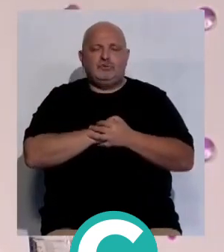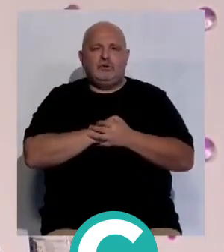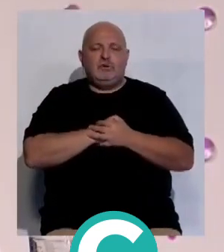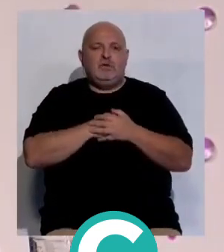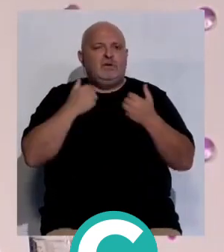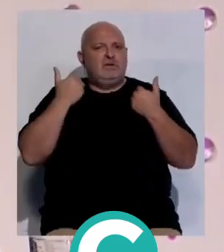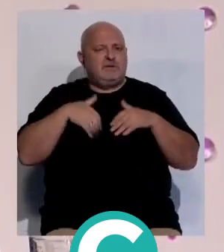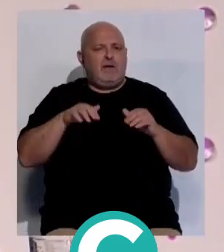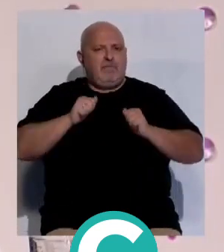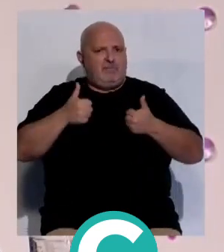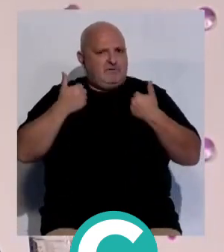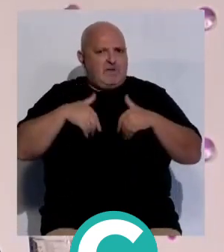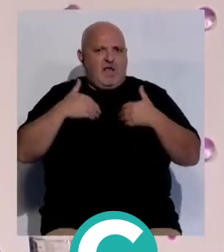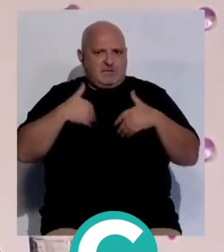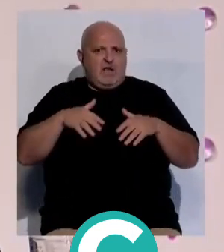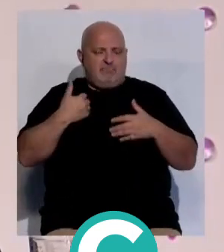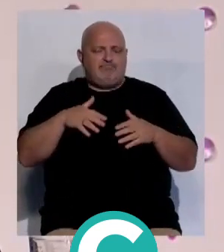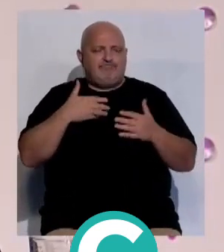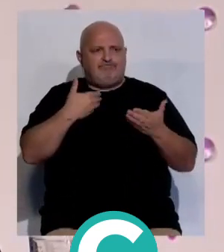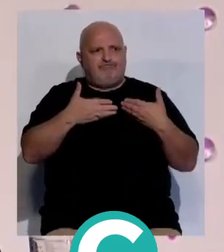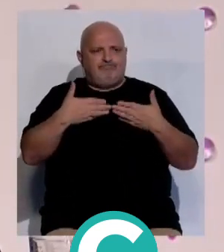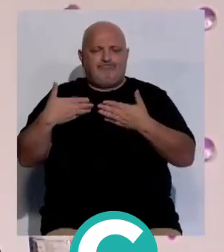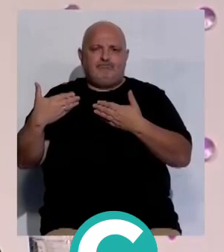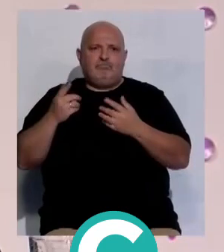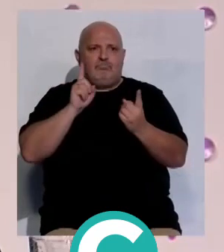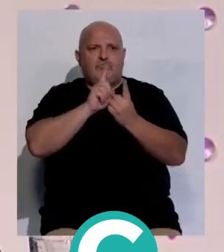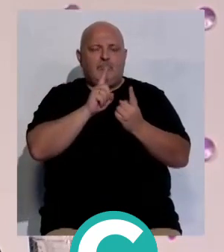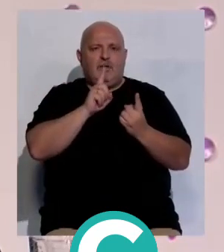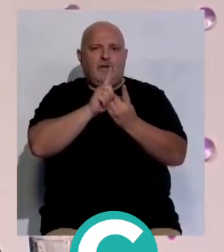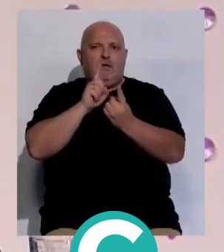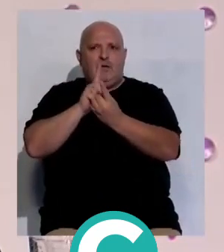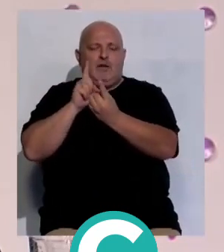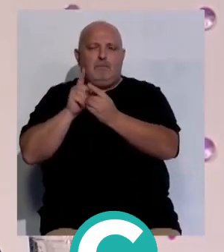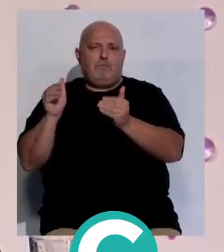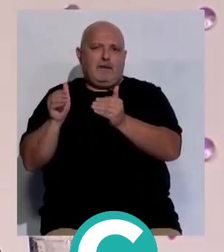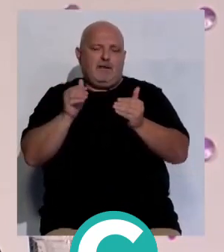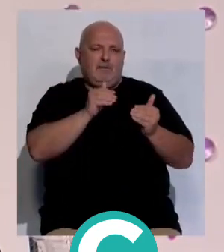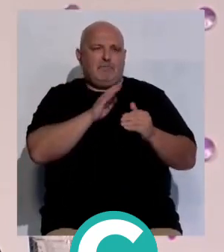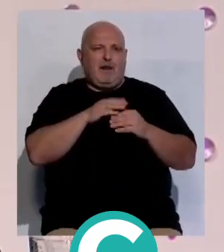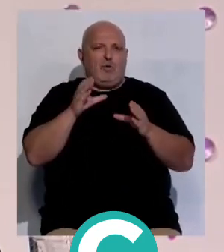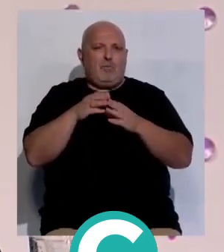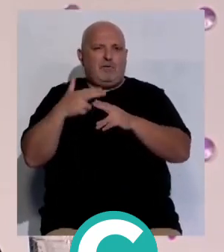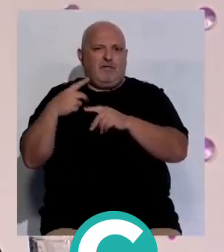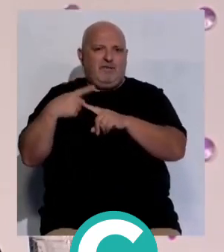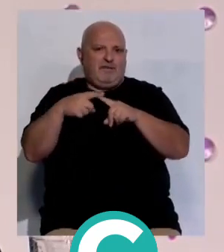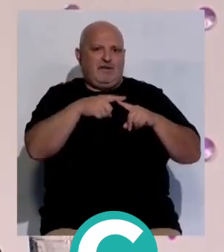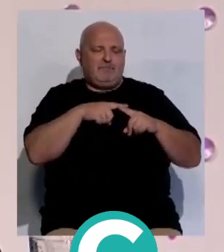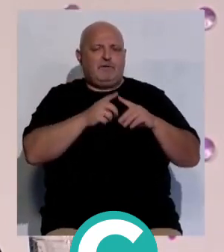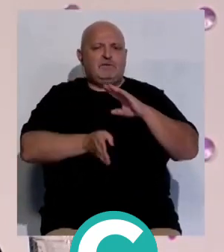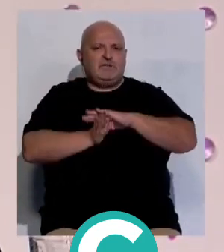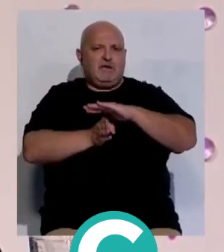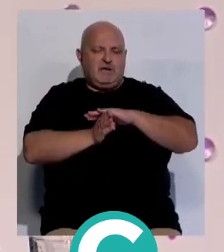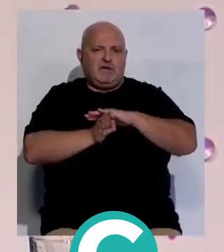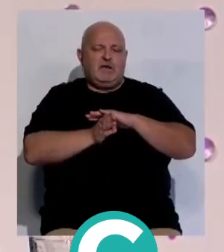Ya ha empezado, de hecho. Ya hemos tenido unas primeras conversaciones con el resto de partidos. Y las voy a seguir